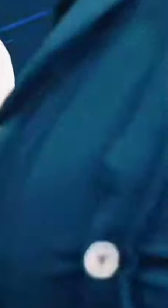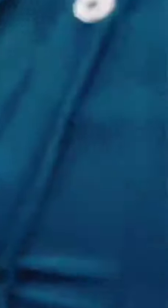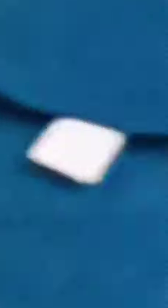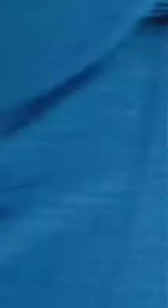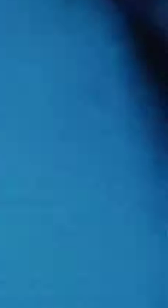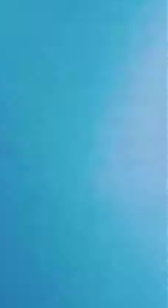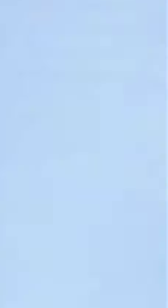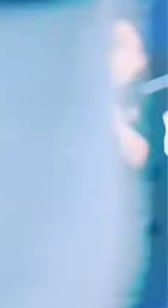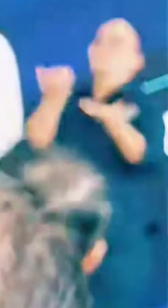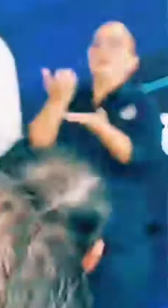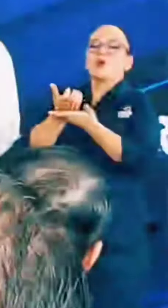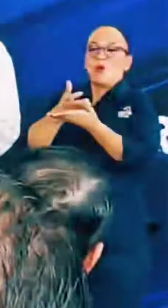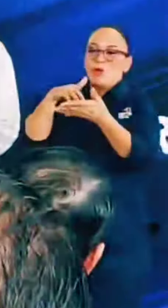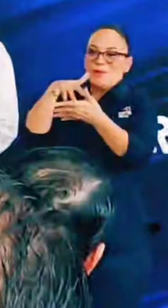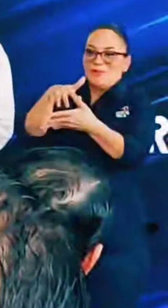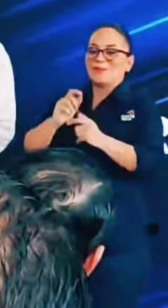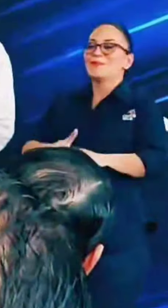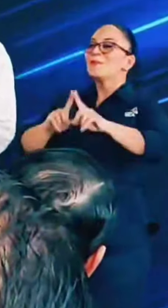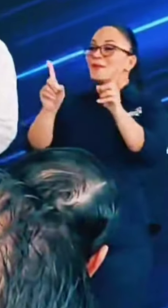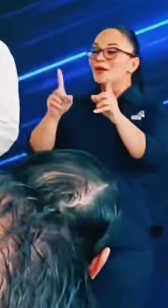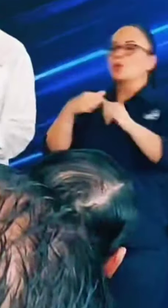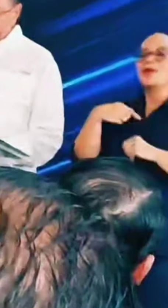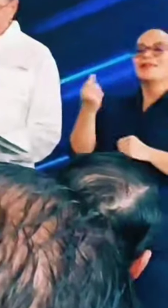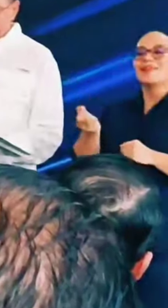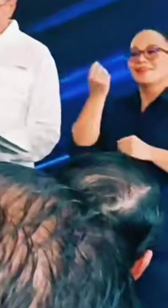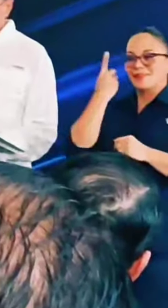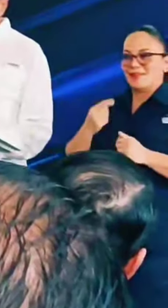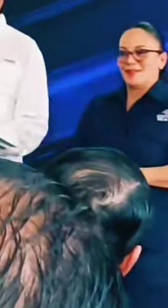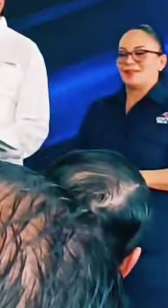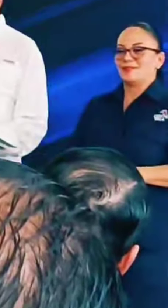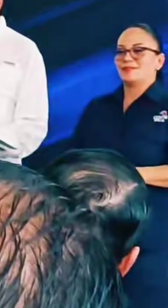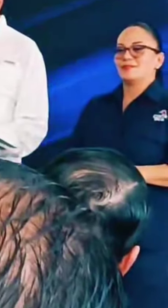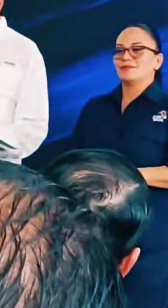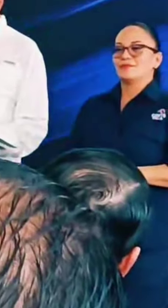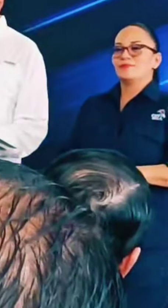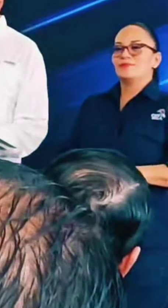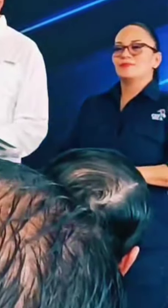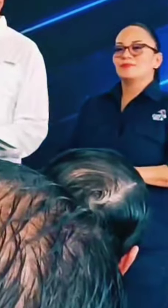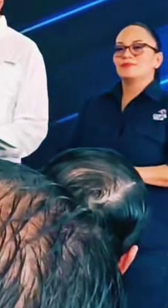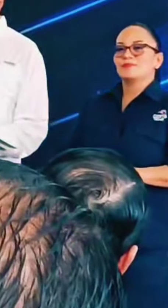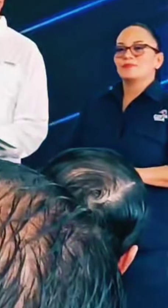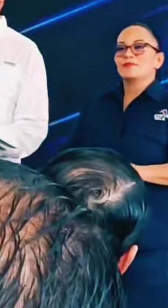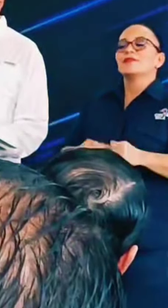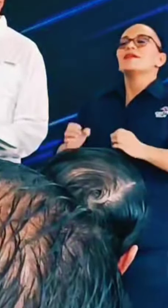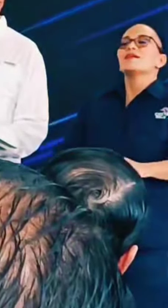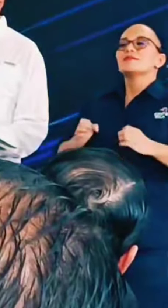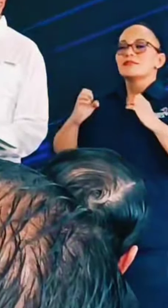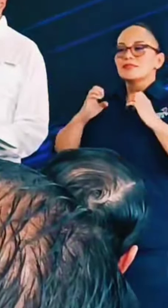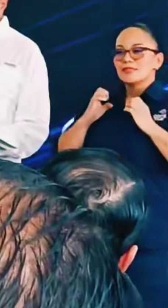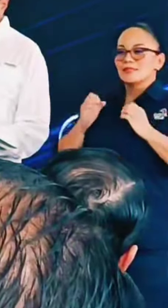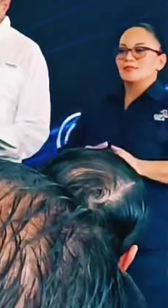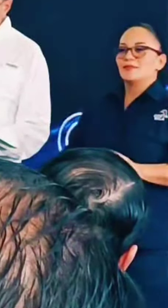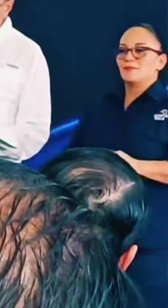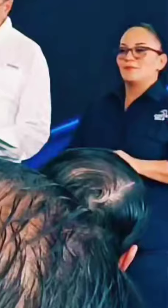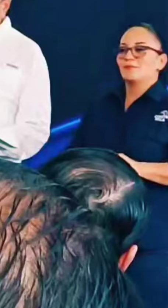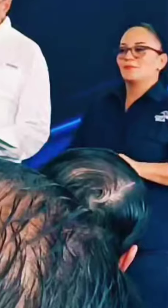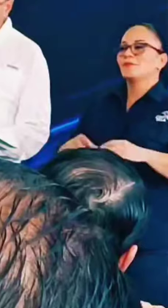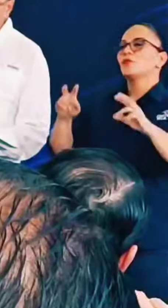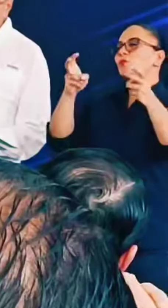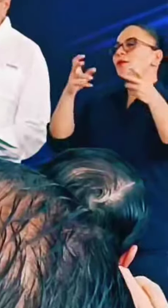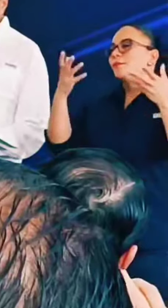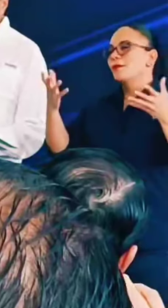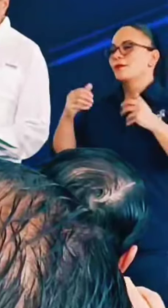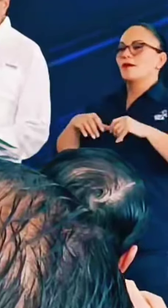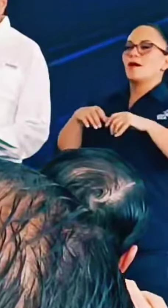Y el entender que existe, es un tema entre los